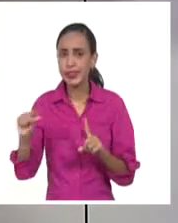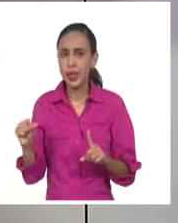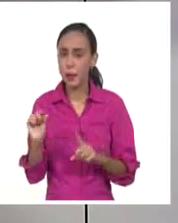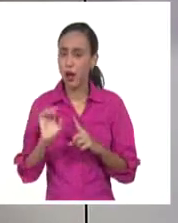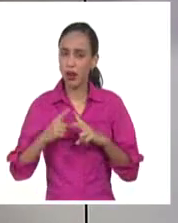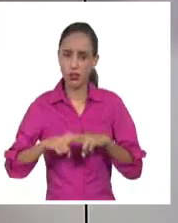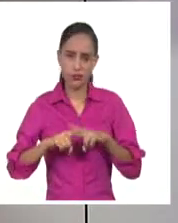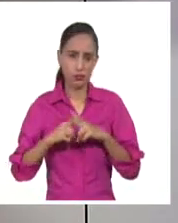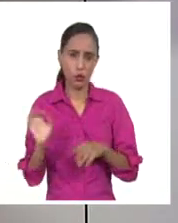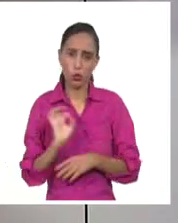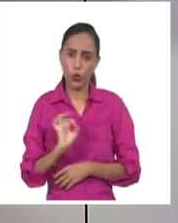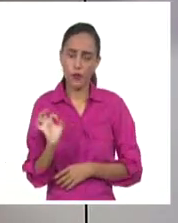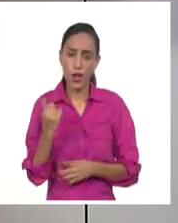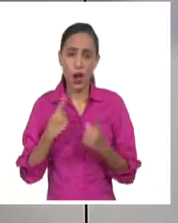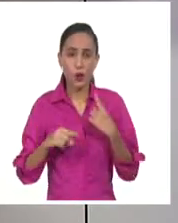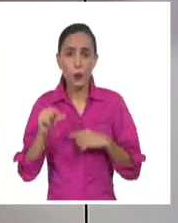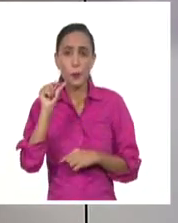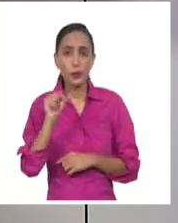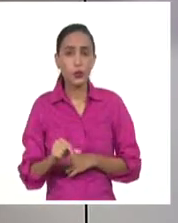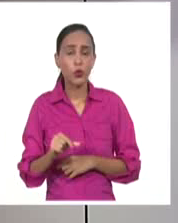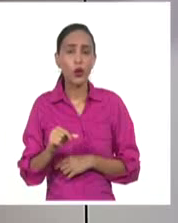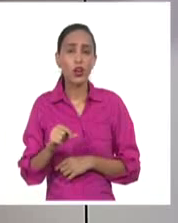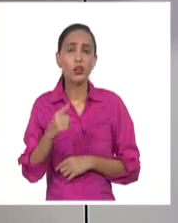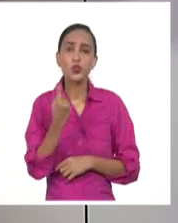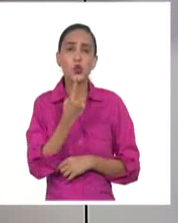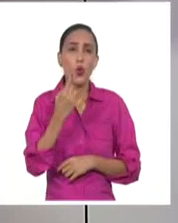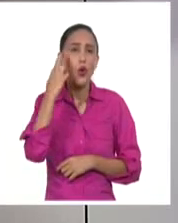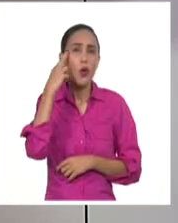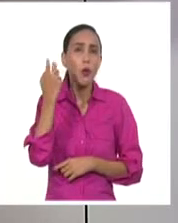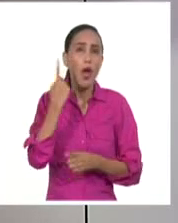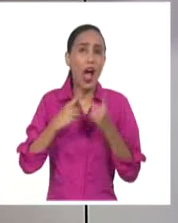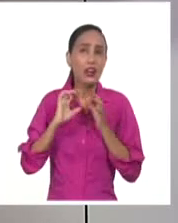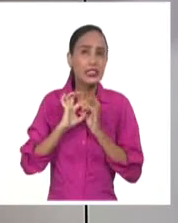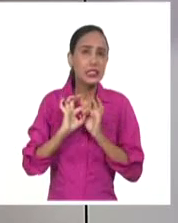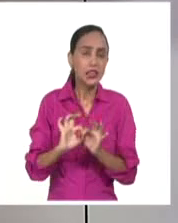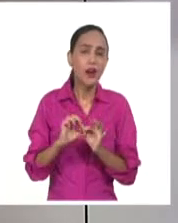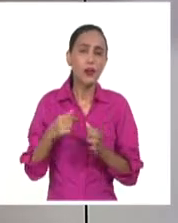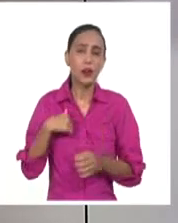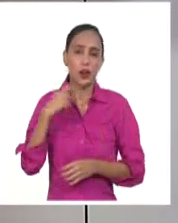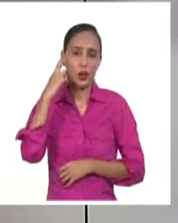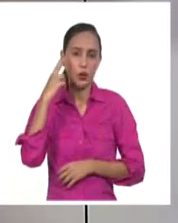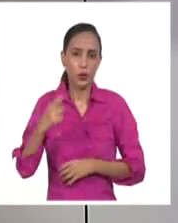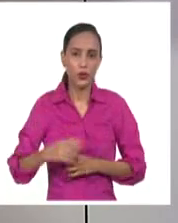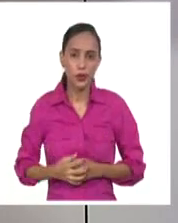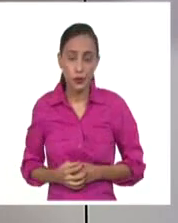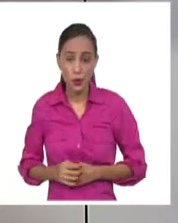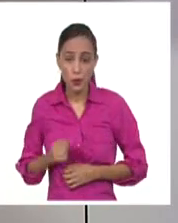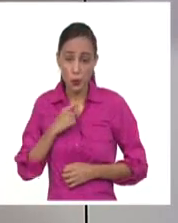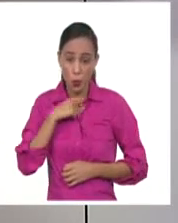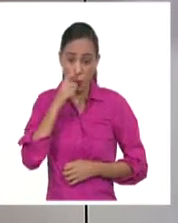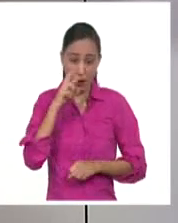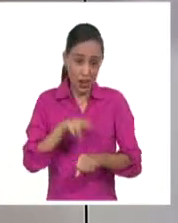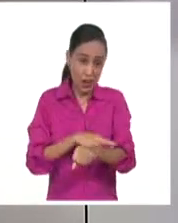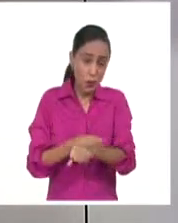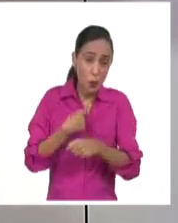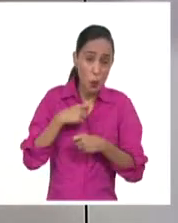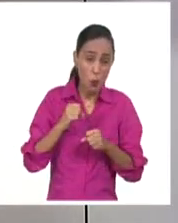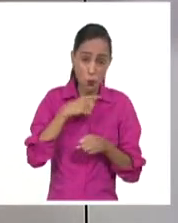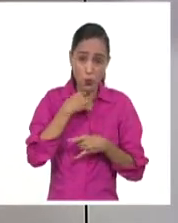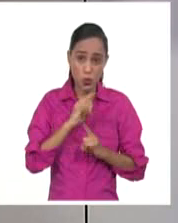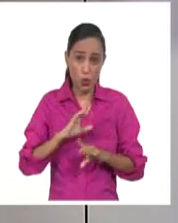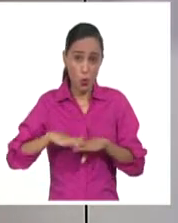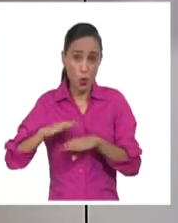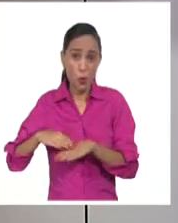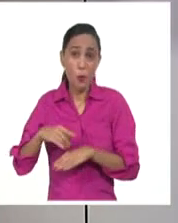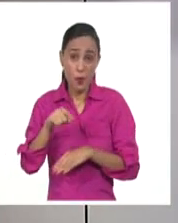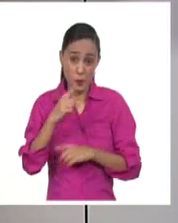resuelto, que algunos solo recuerdan cuando ocurre un incidente grave, como el asesinato de George Floyd a manos de un policía blanco.